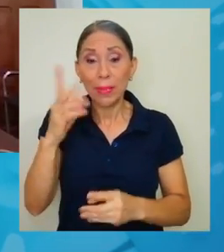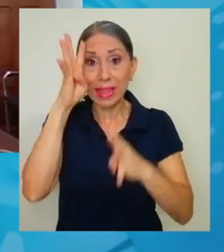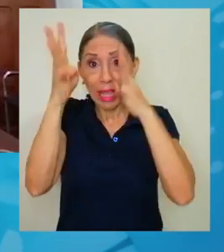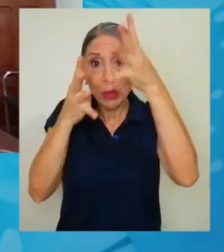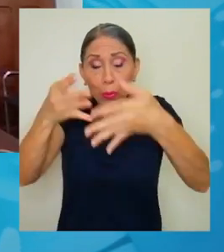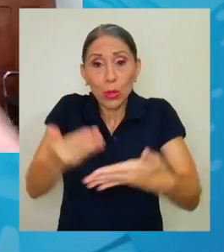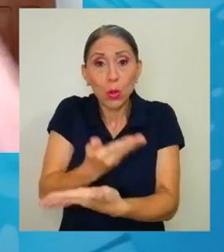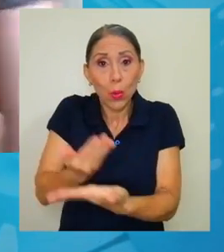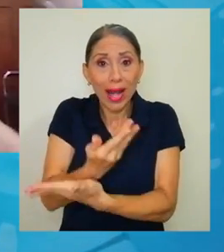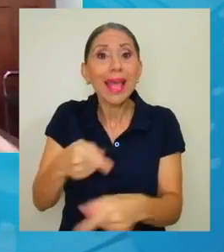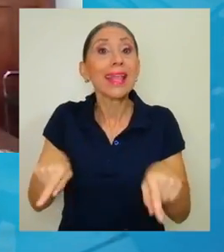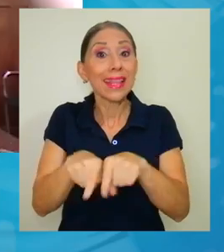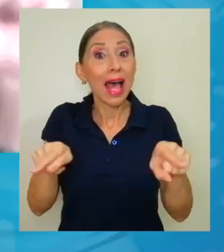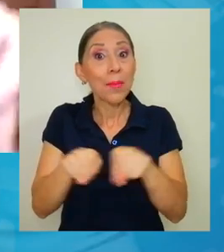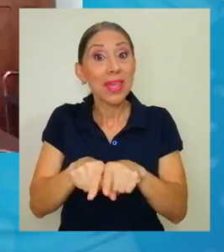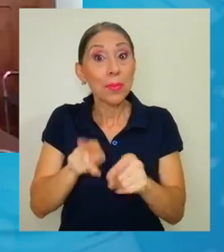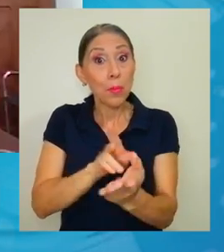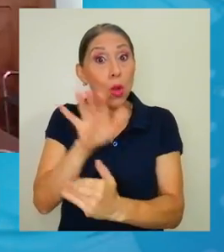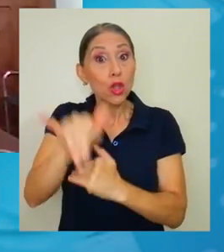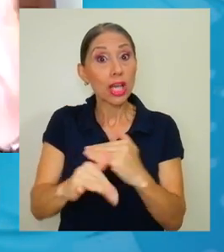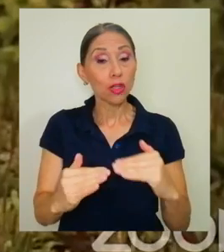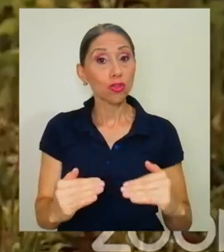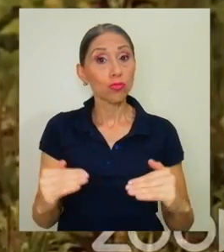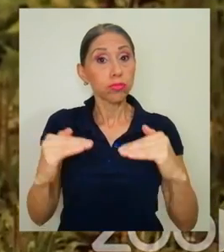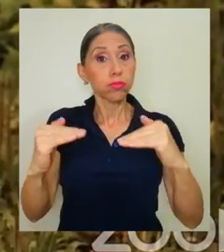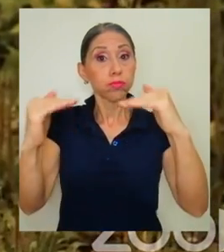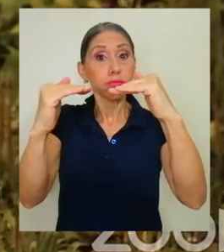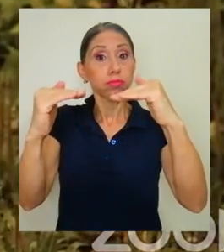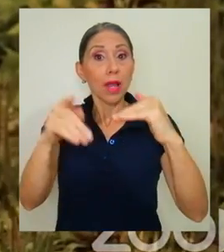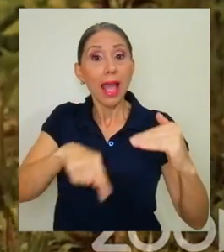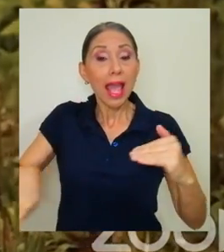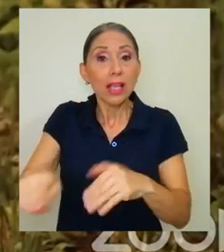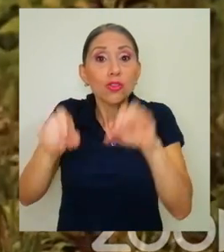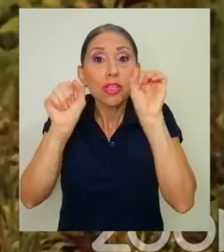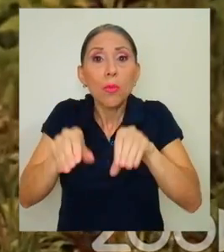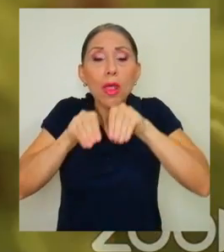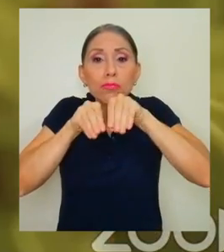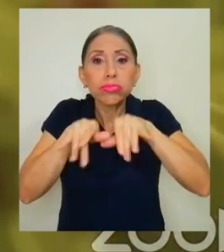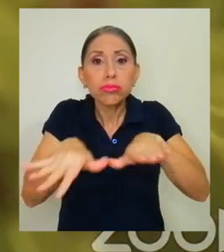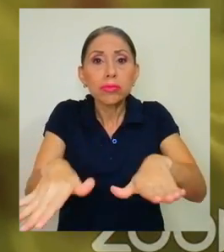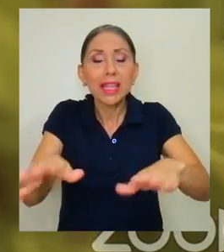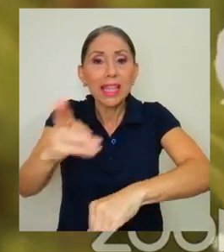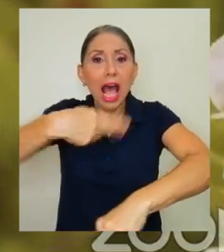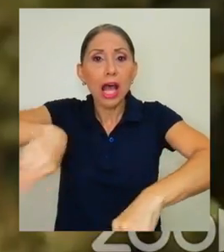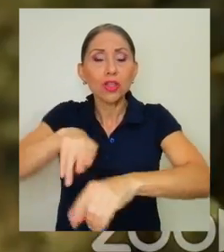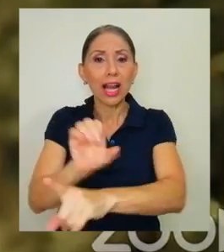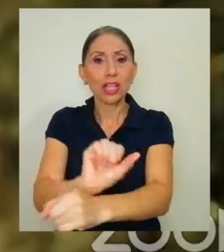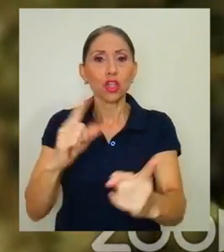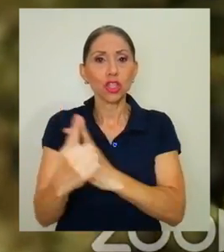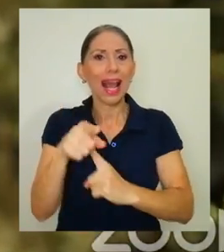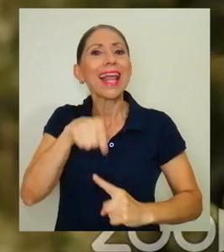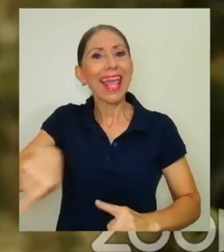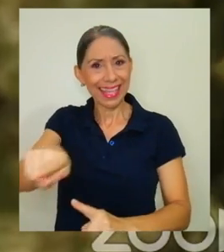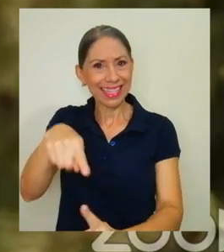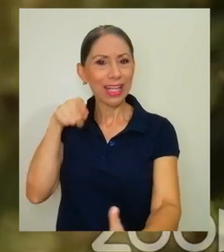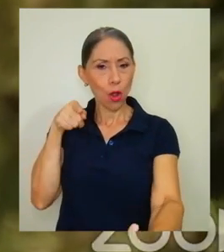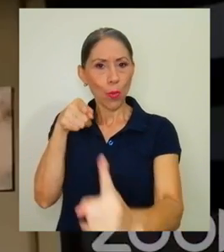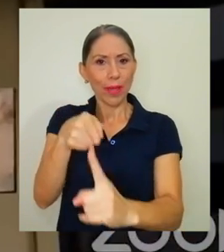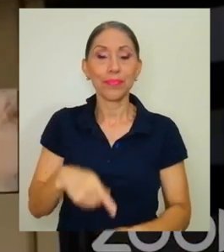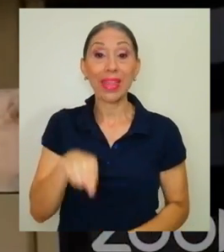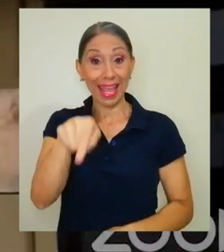innovar, sino escalar esos proyectos, llevarlos a una proyección nacional y social que es lo que estamos buscando.